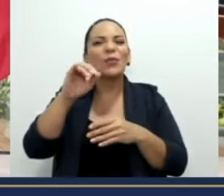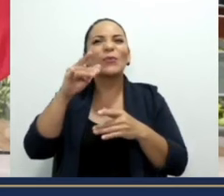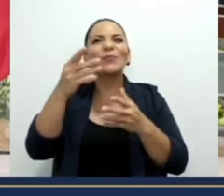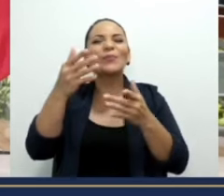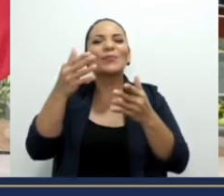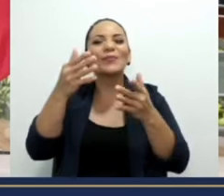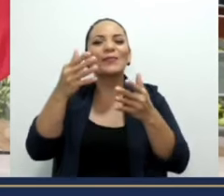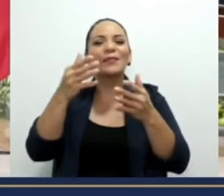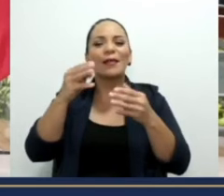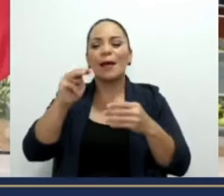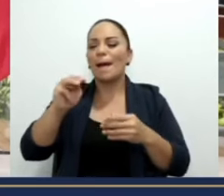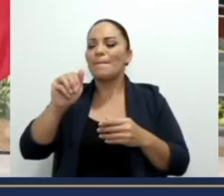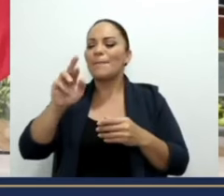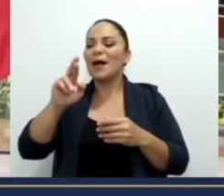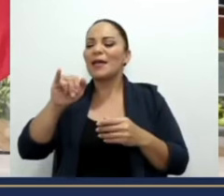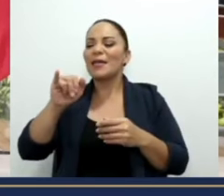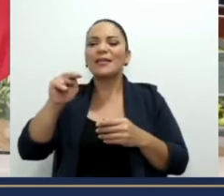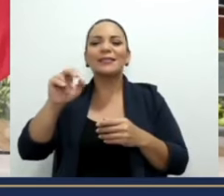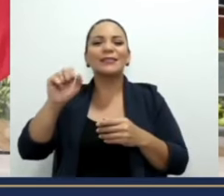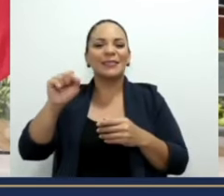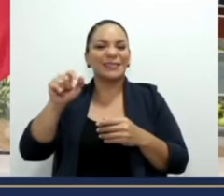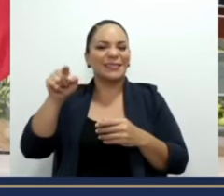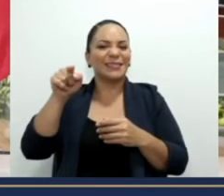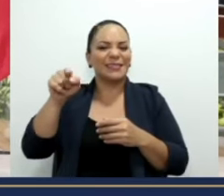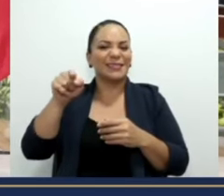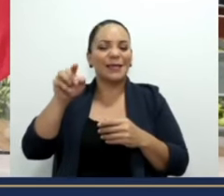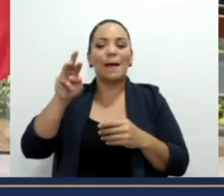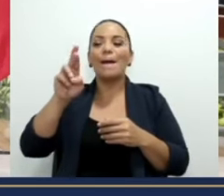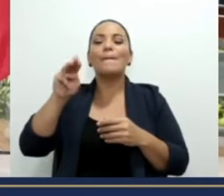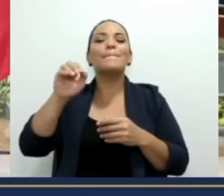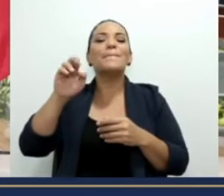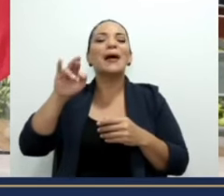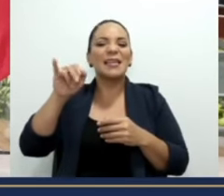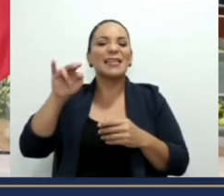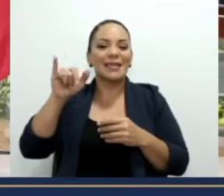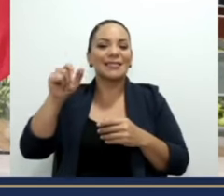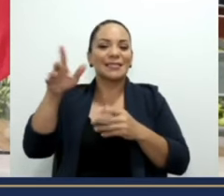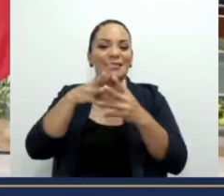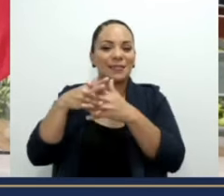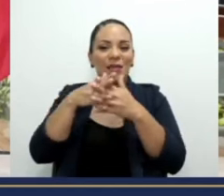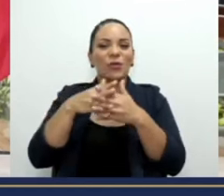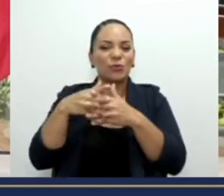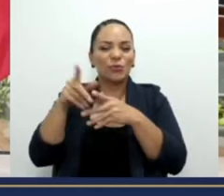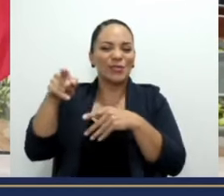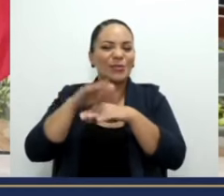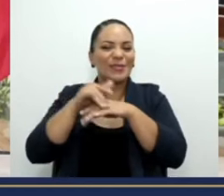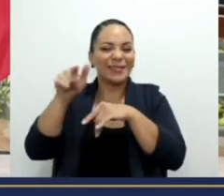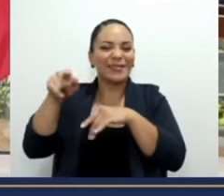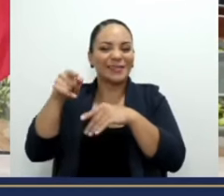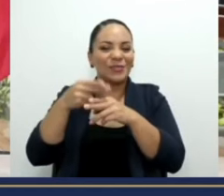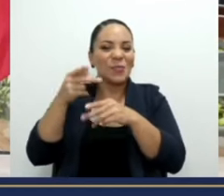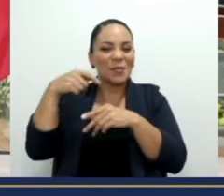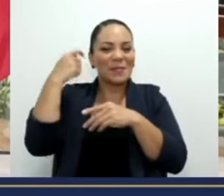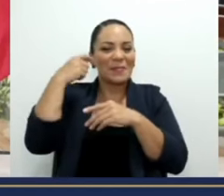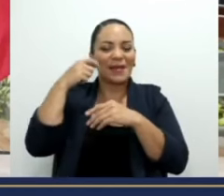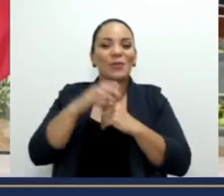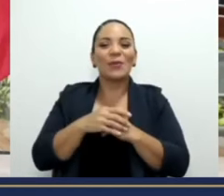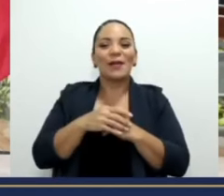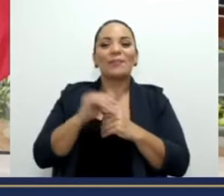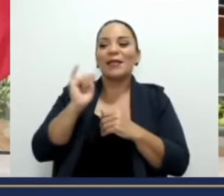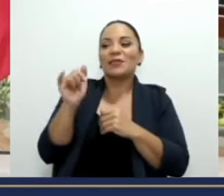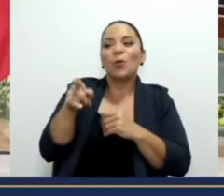de los marines de los Estados Unidos, Looking for a Few Good Men. Usted está buscando